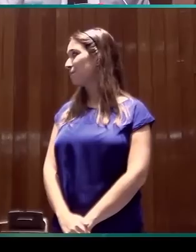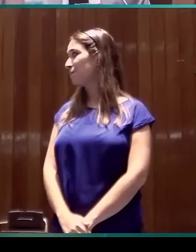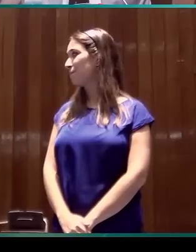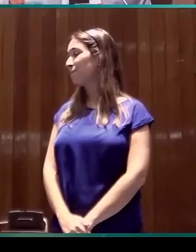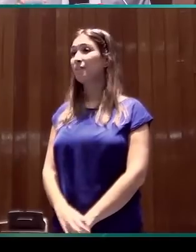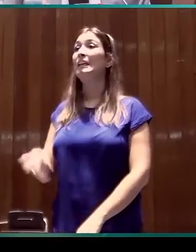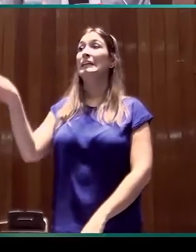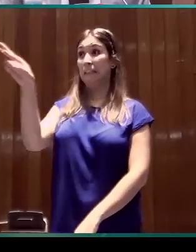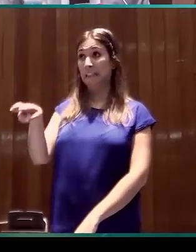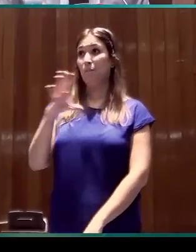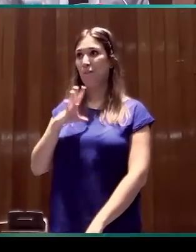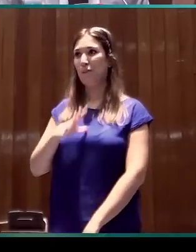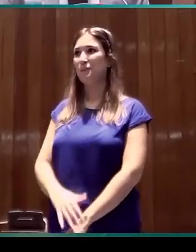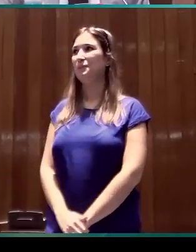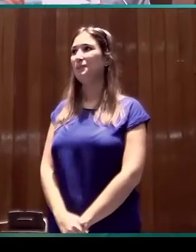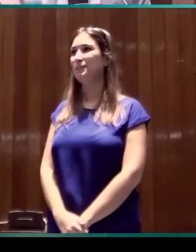Otra vez, por favor.